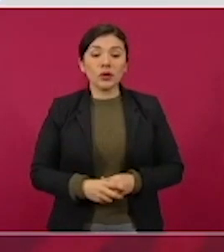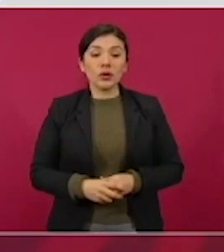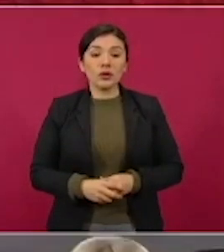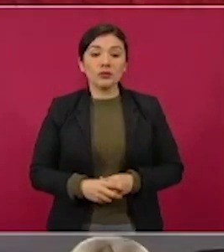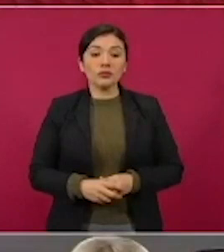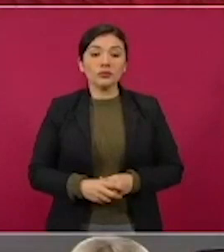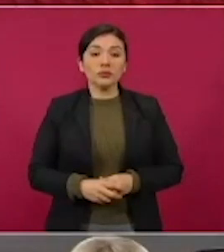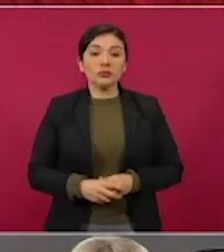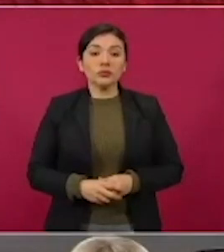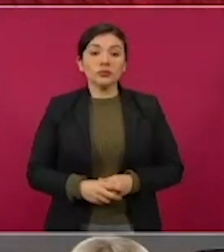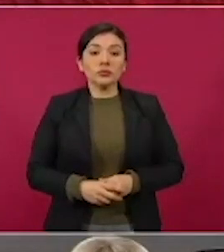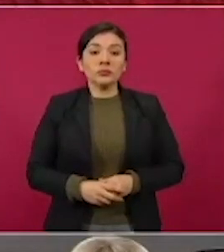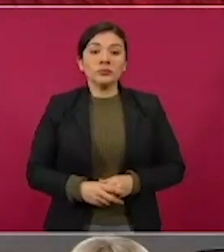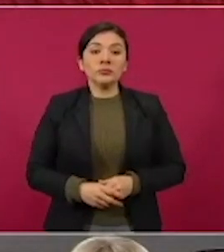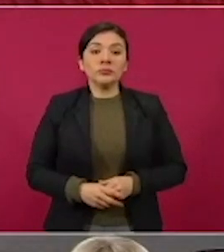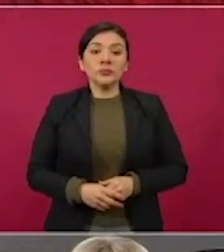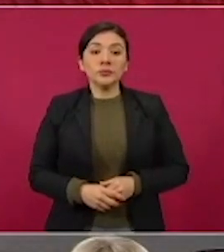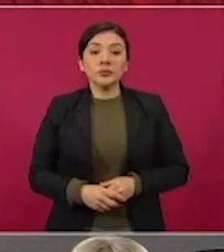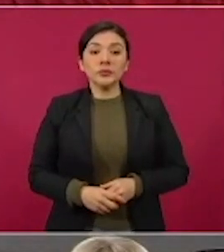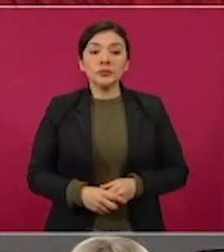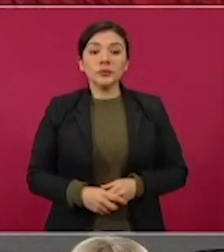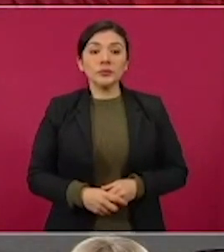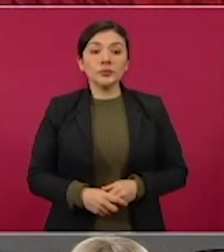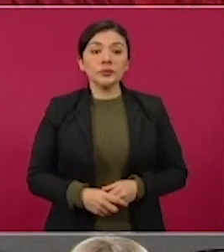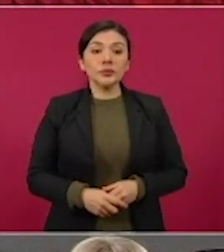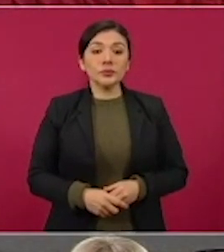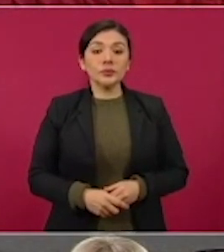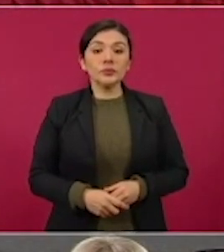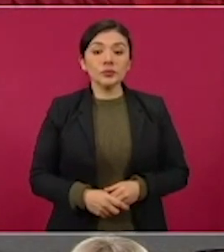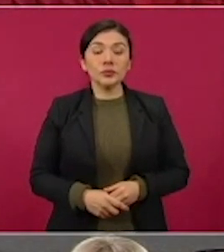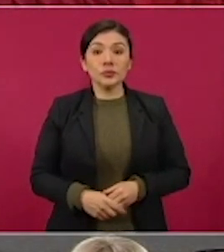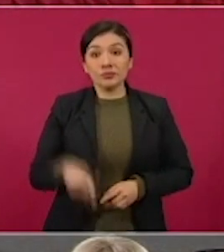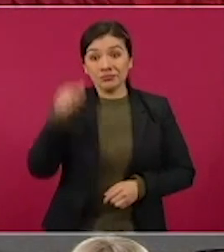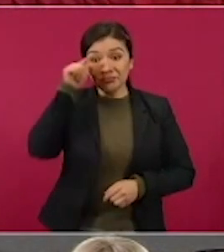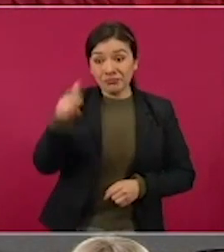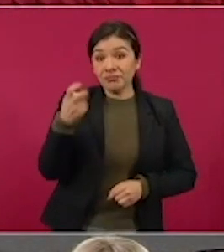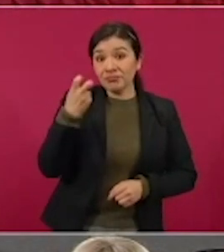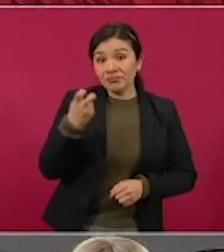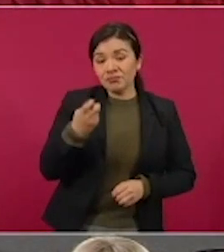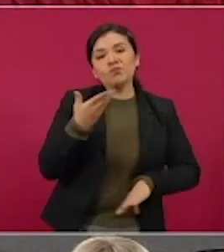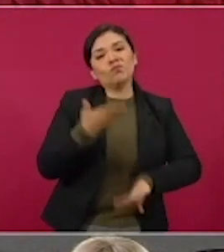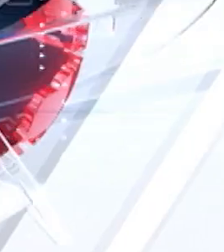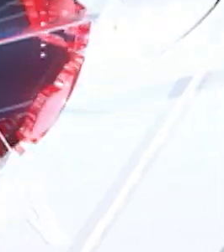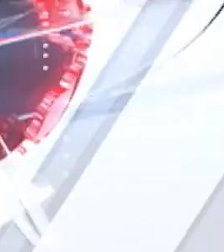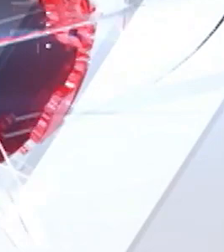Entonces, esto es muy importante.